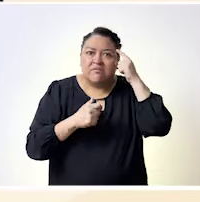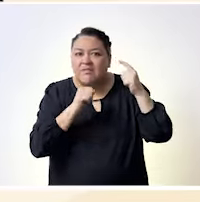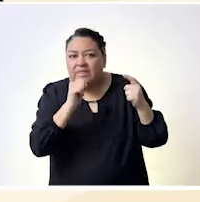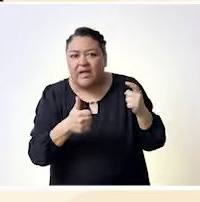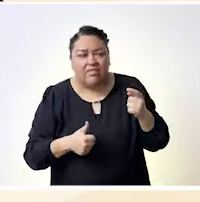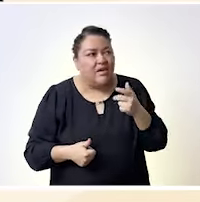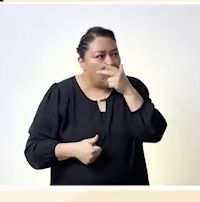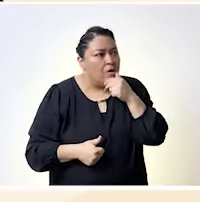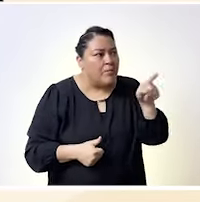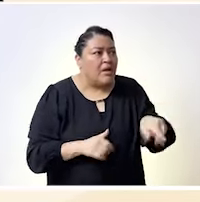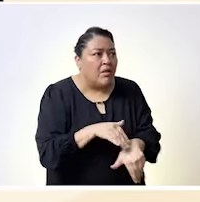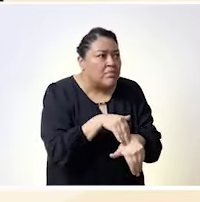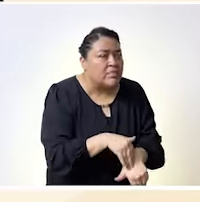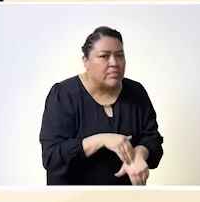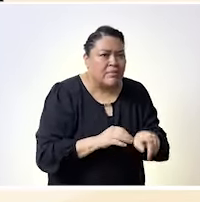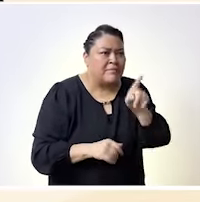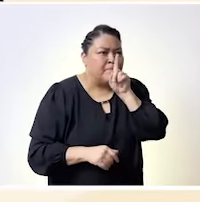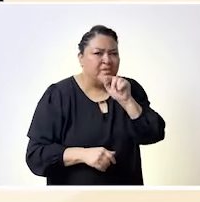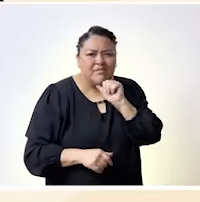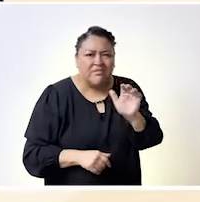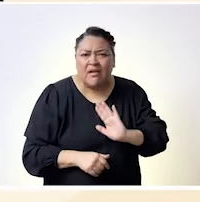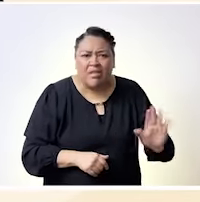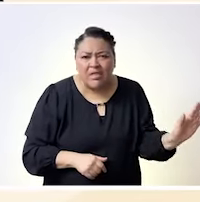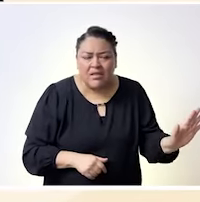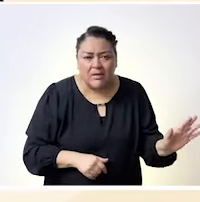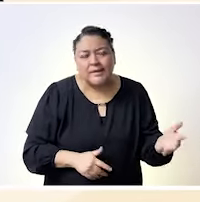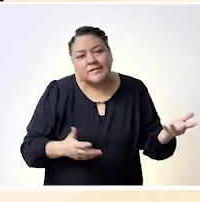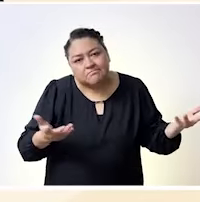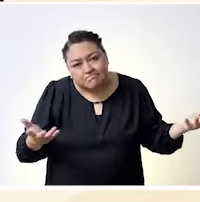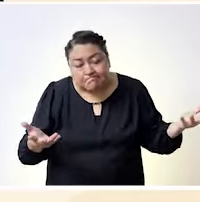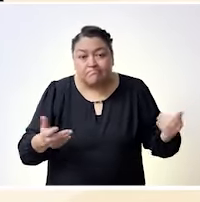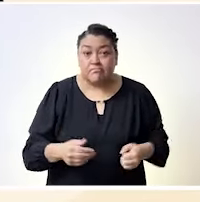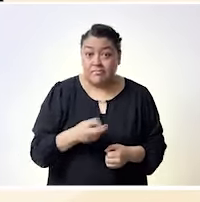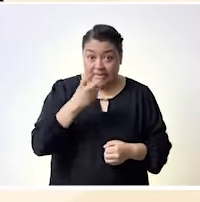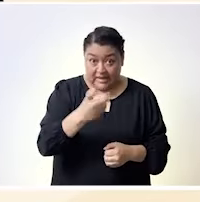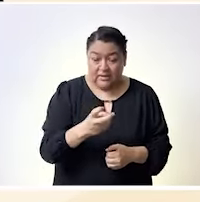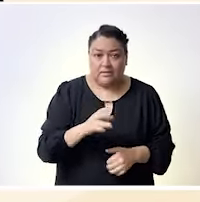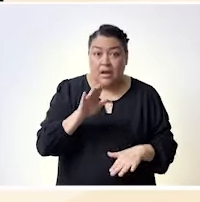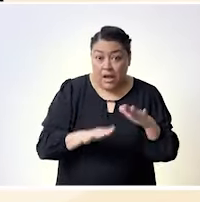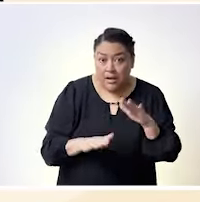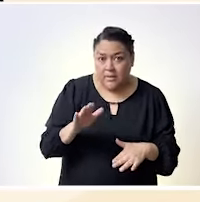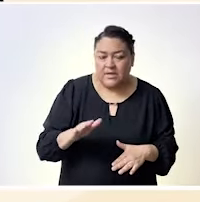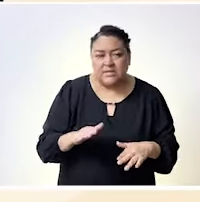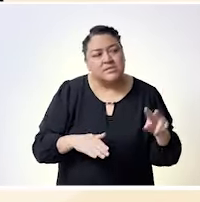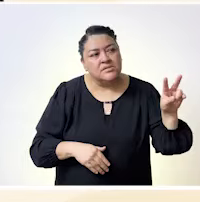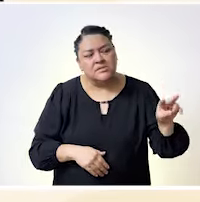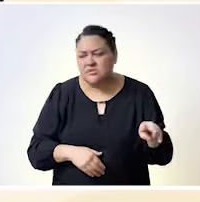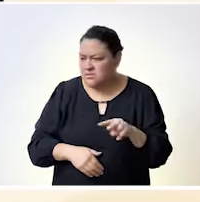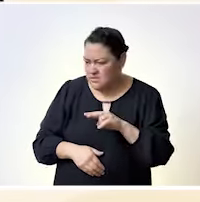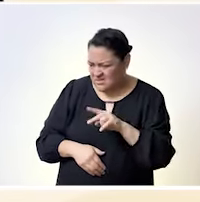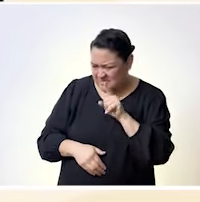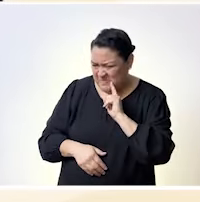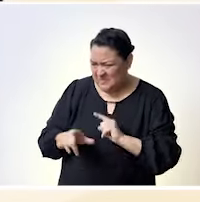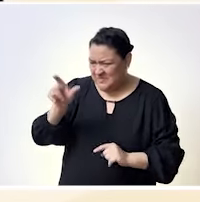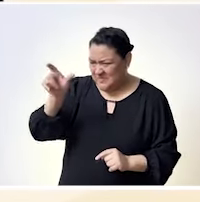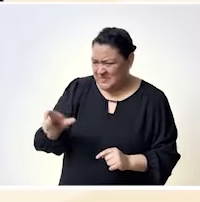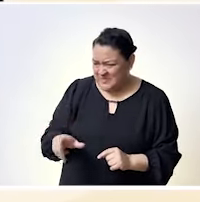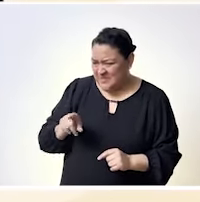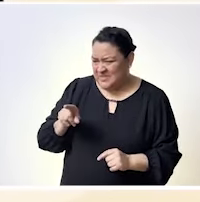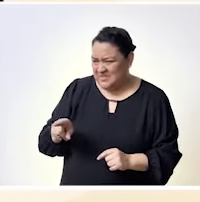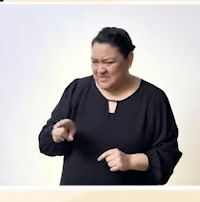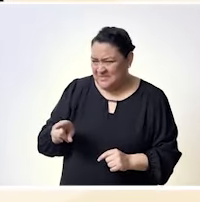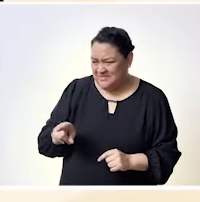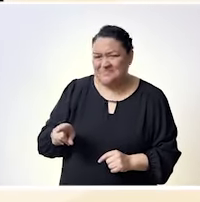a nosotras mismas que creamos redes impresionantes de apoyo que nos validamos que nos acompañamos y que ni modo aunque suene romántico